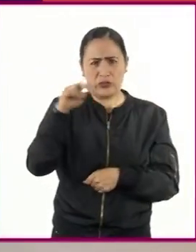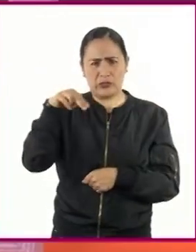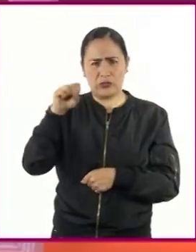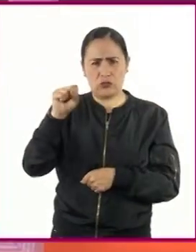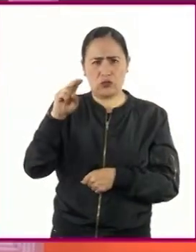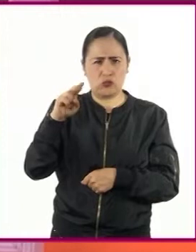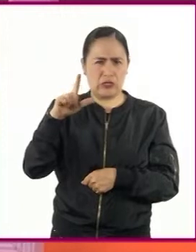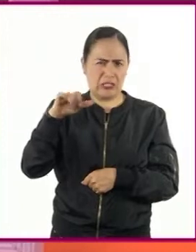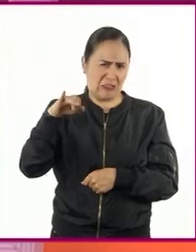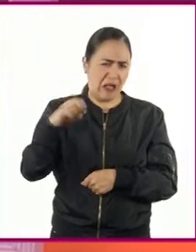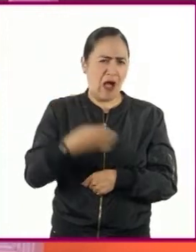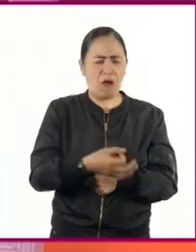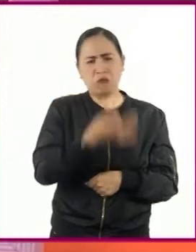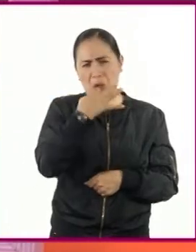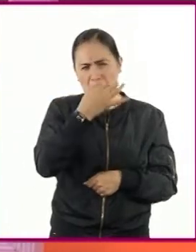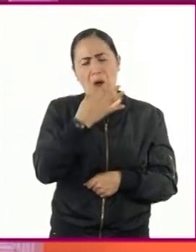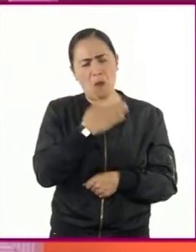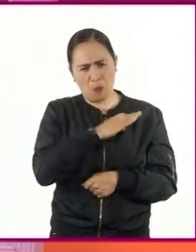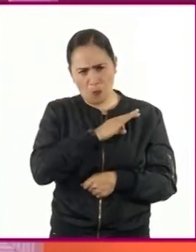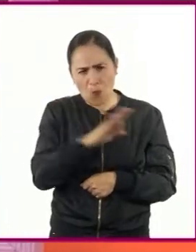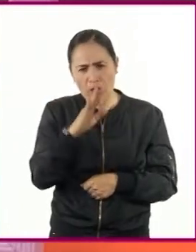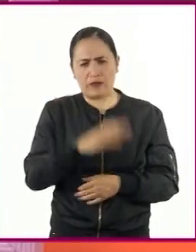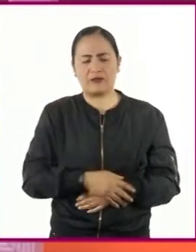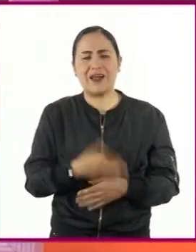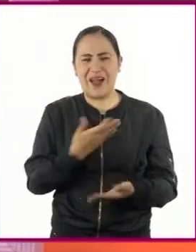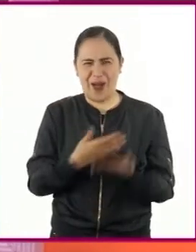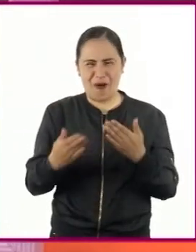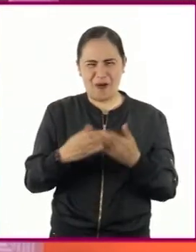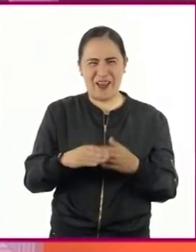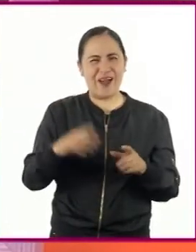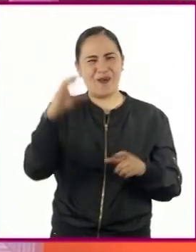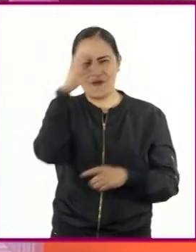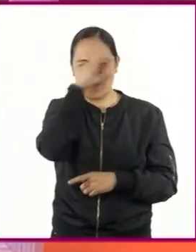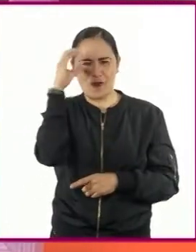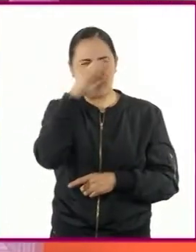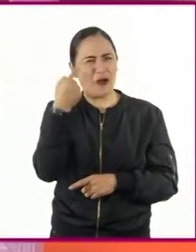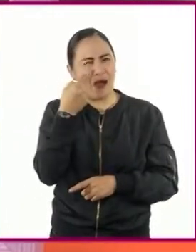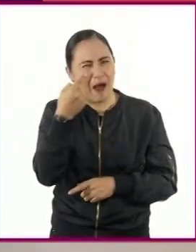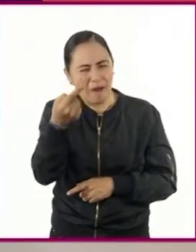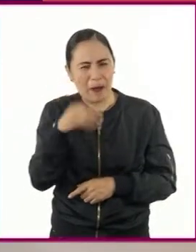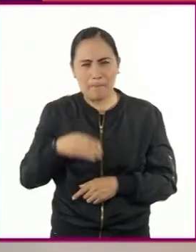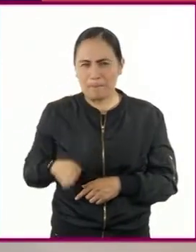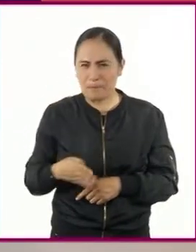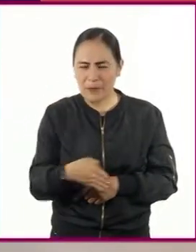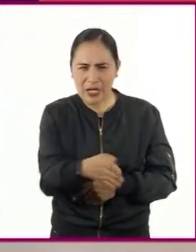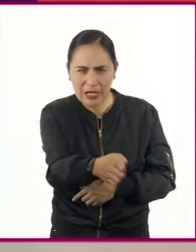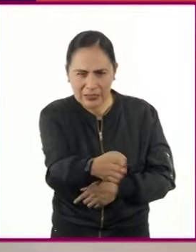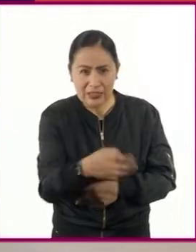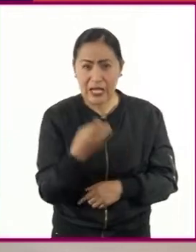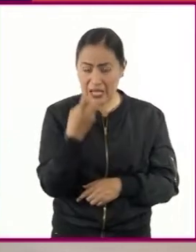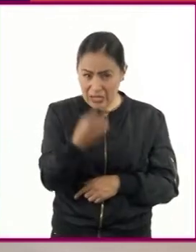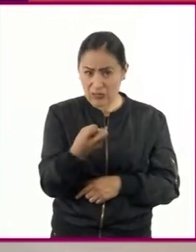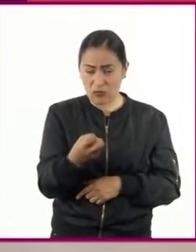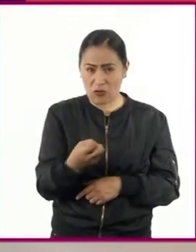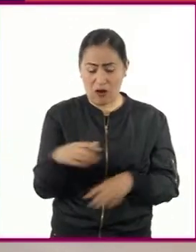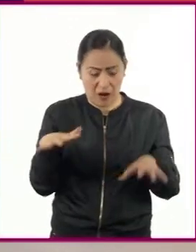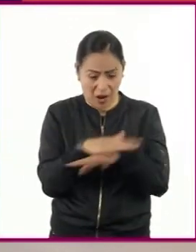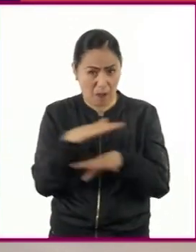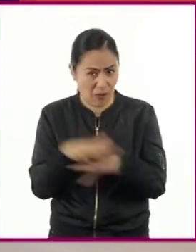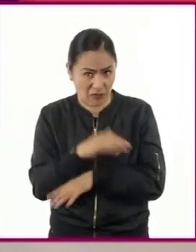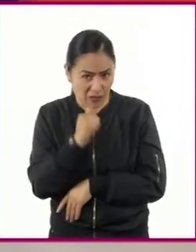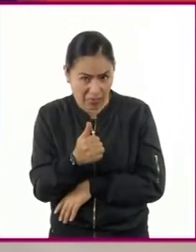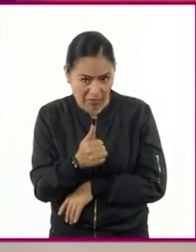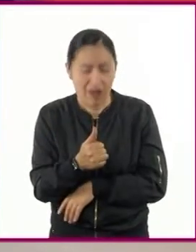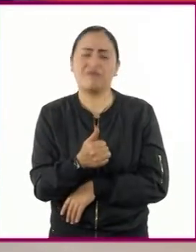Mira la siguiente fotografía. Tienen muchos peces y creo que el campo de la agricultura no está exento de la modificación genética.